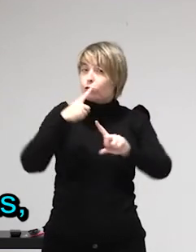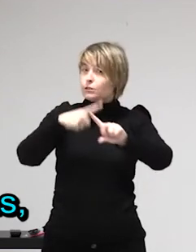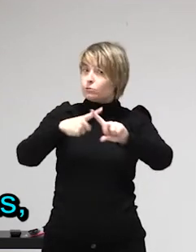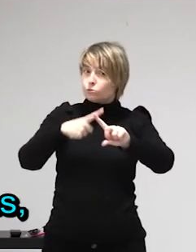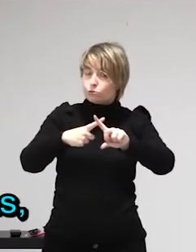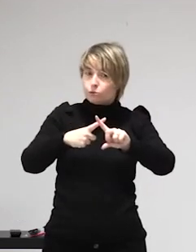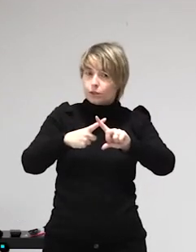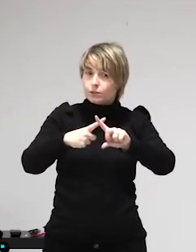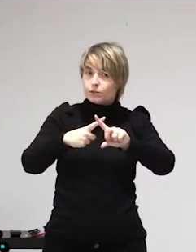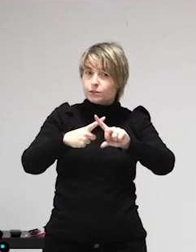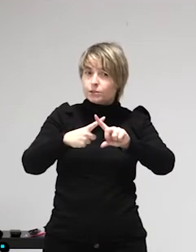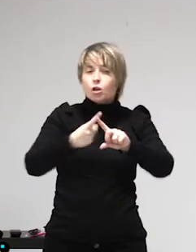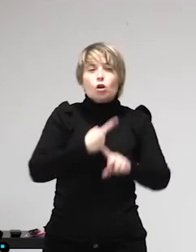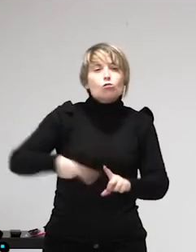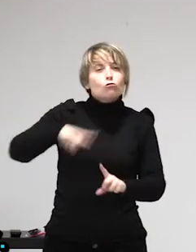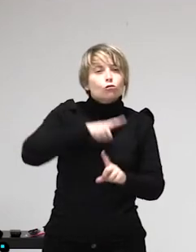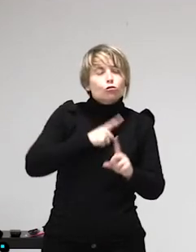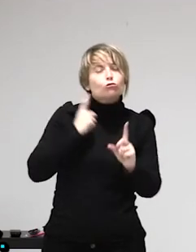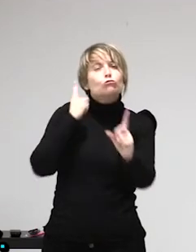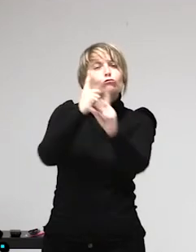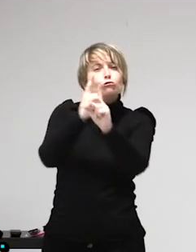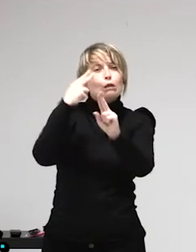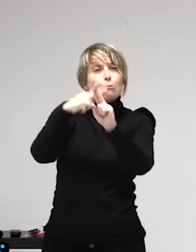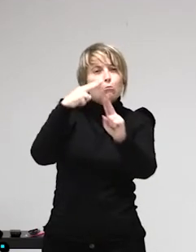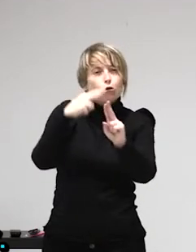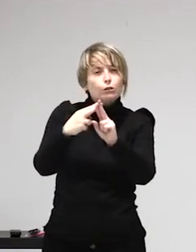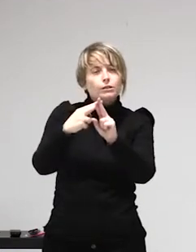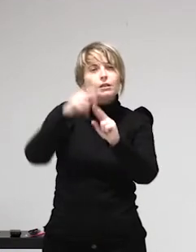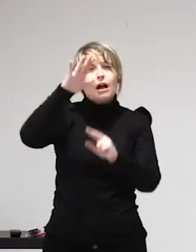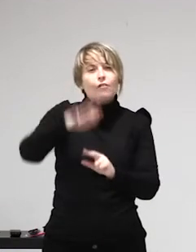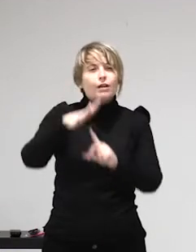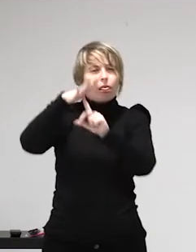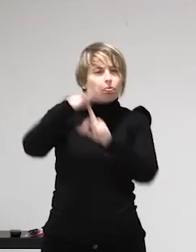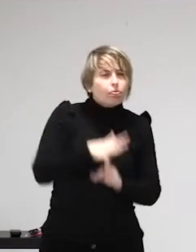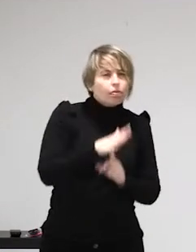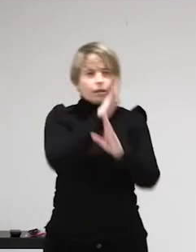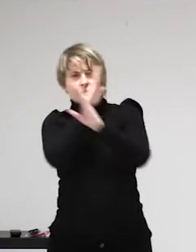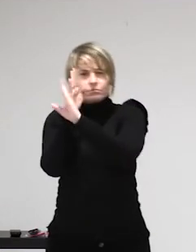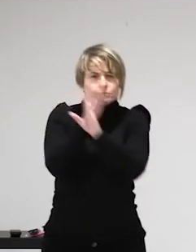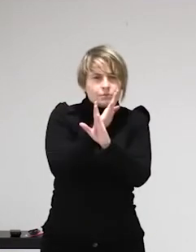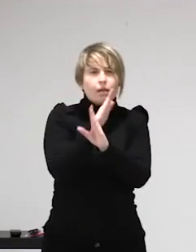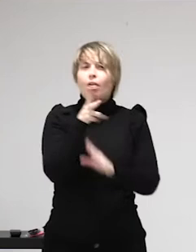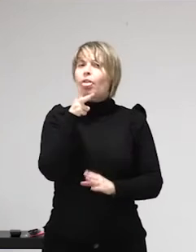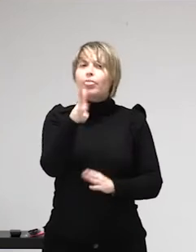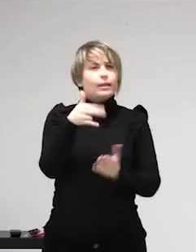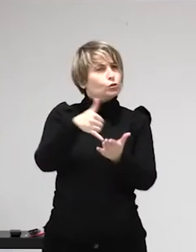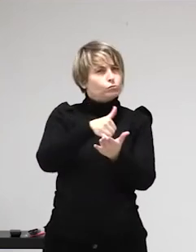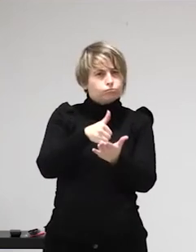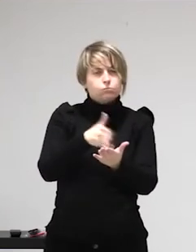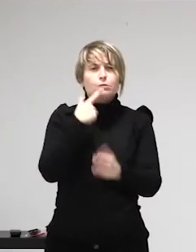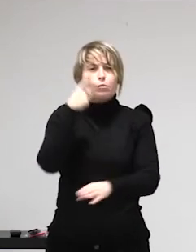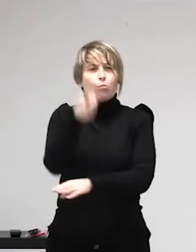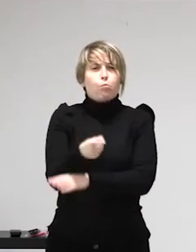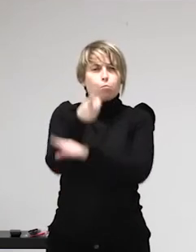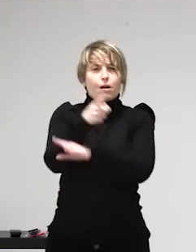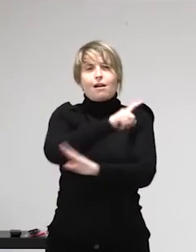objetivo de estas torturias y os escribáis para poder participar. Eta beste de galen, ya itxan a modiote en ayerari, gorto a